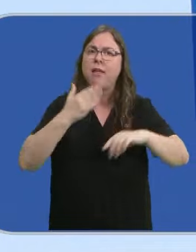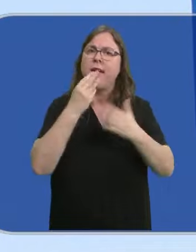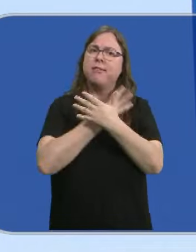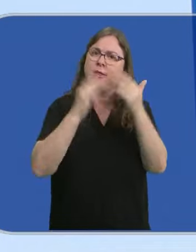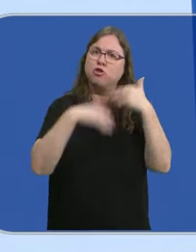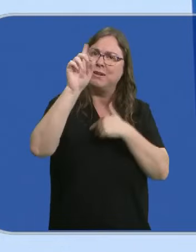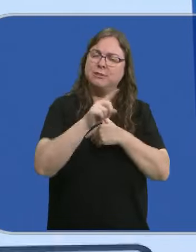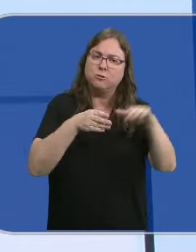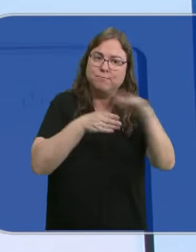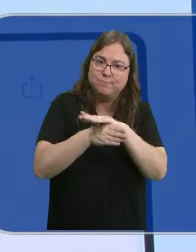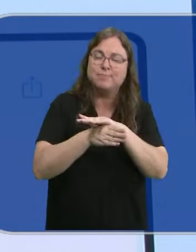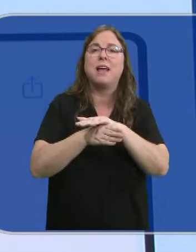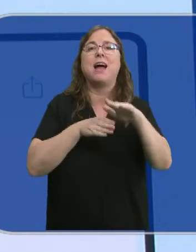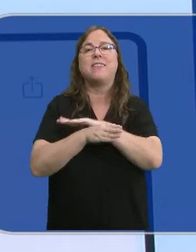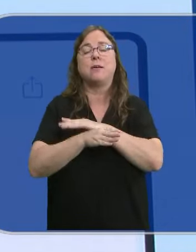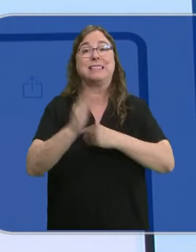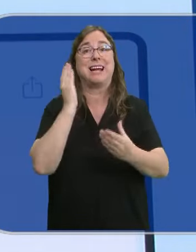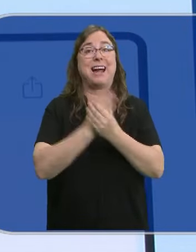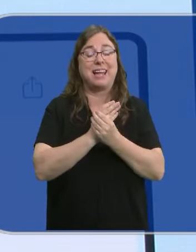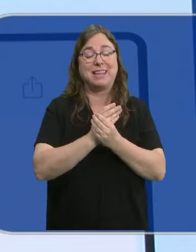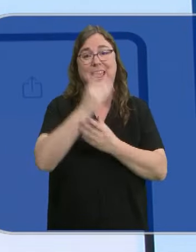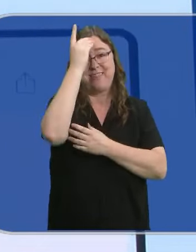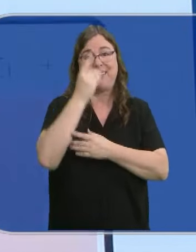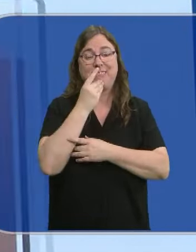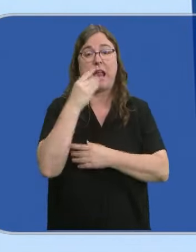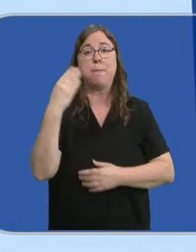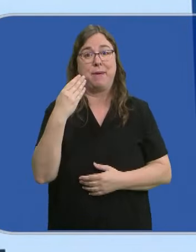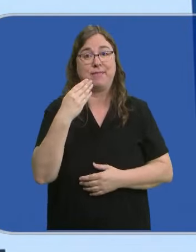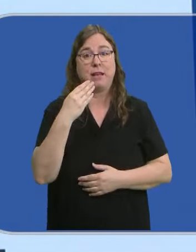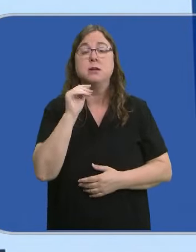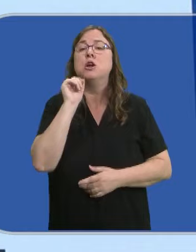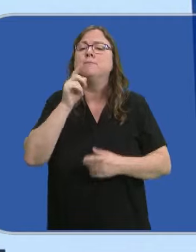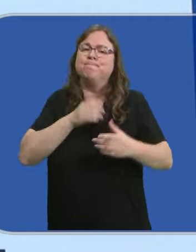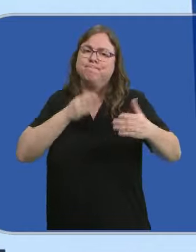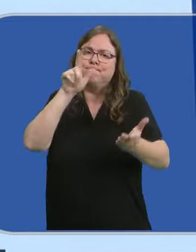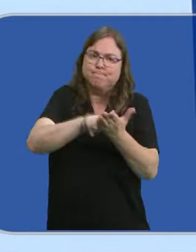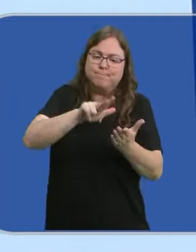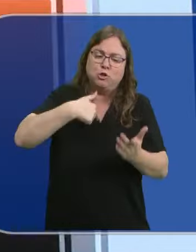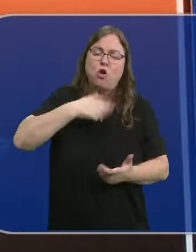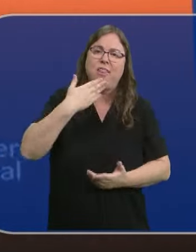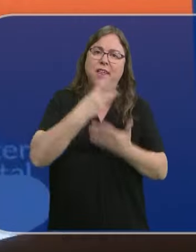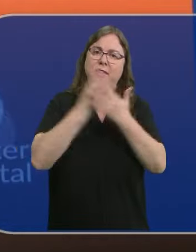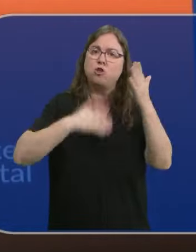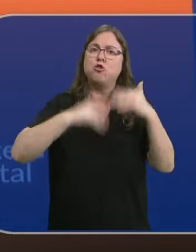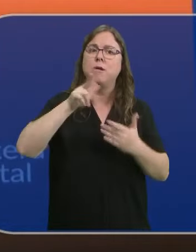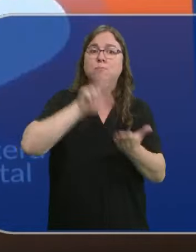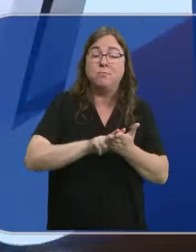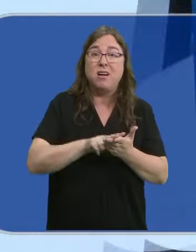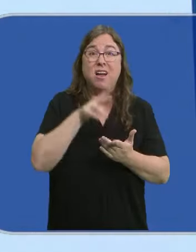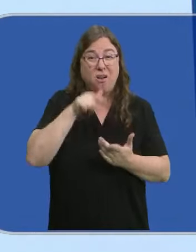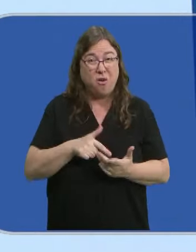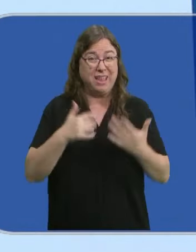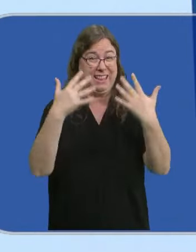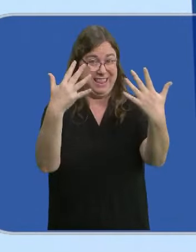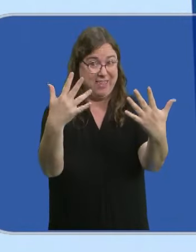Será a través de la aplicación Cartera Digital Beta con una credencial anónima que verifique que son mayores de 18 años. A día de hoy, 7 de cada 10